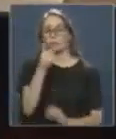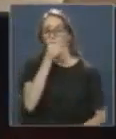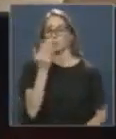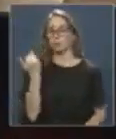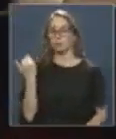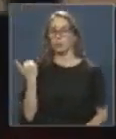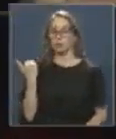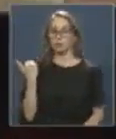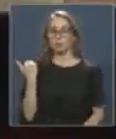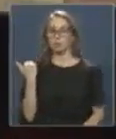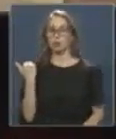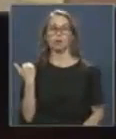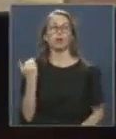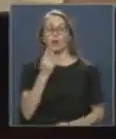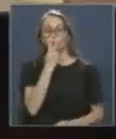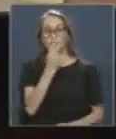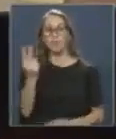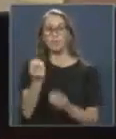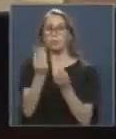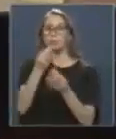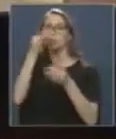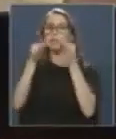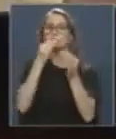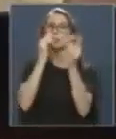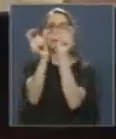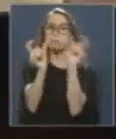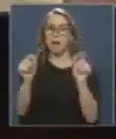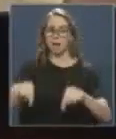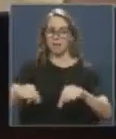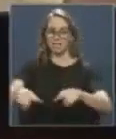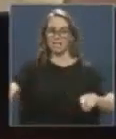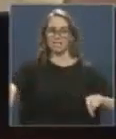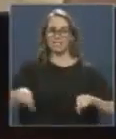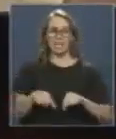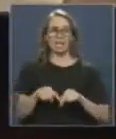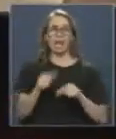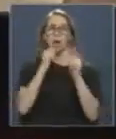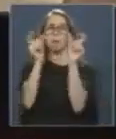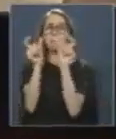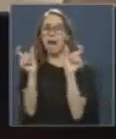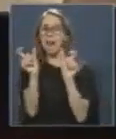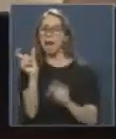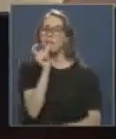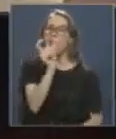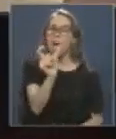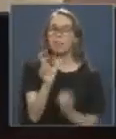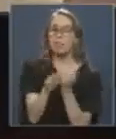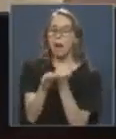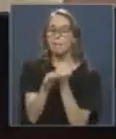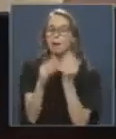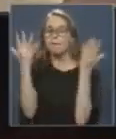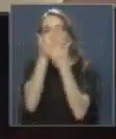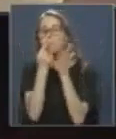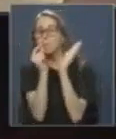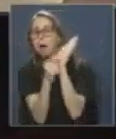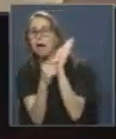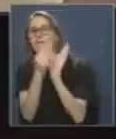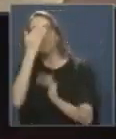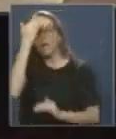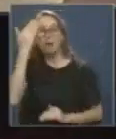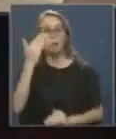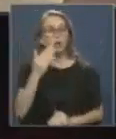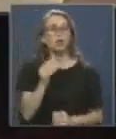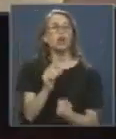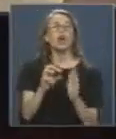tiempo he visto numerosas palabras que han pasado por sala que están llenas de palabras tramposas y de letras chicas. Pasó por acá el famoso